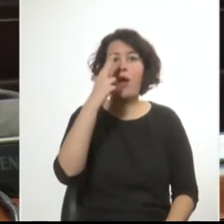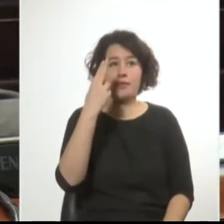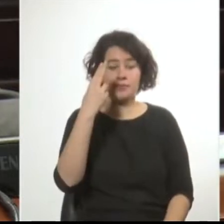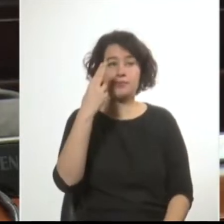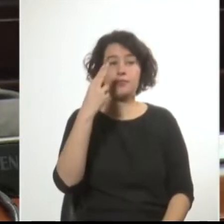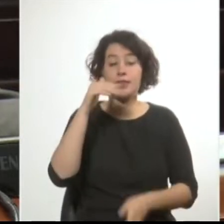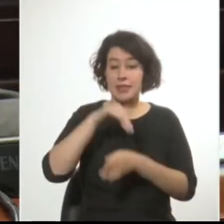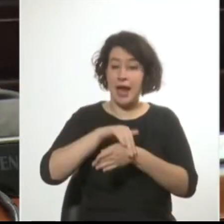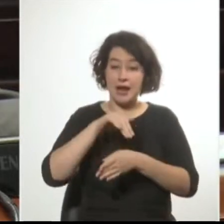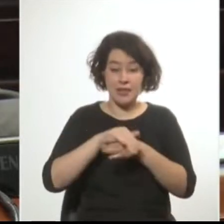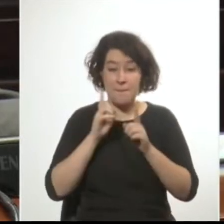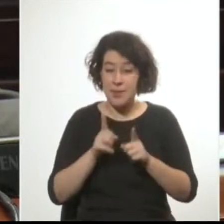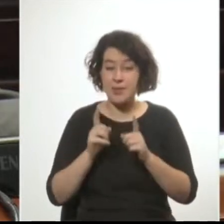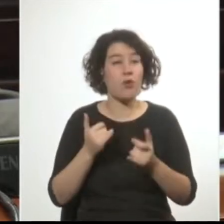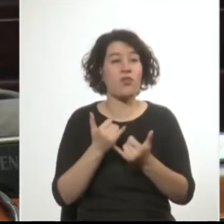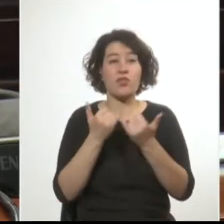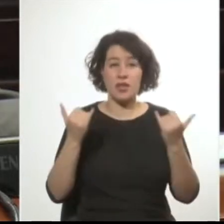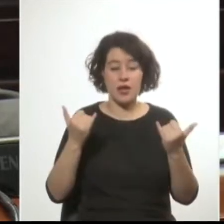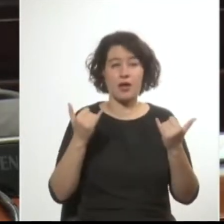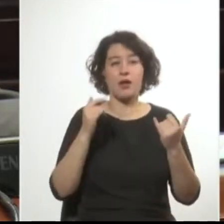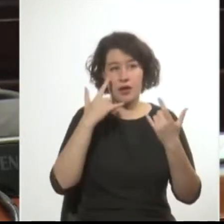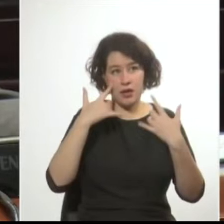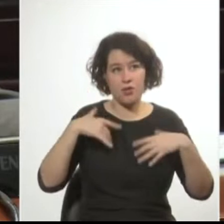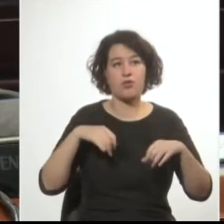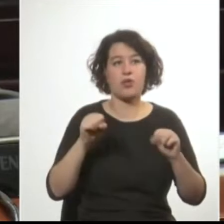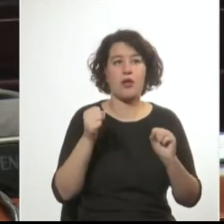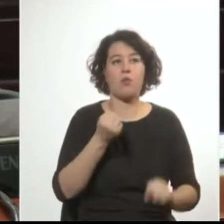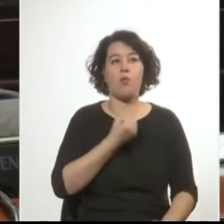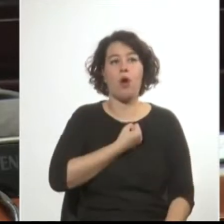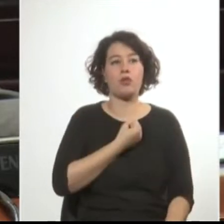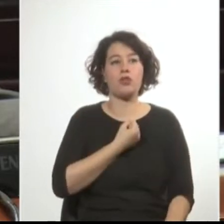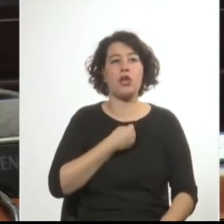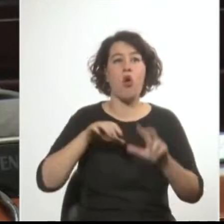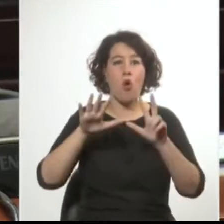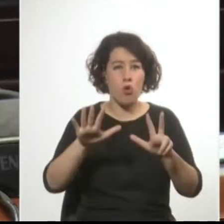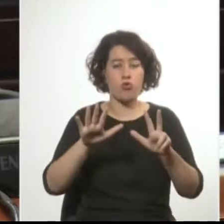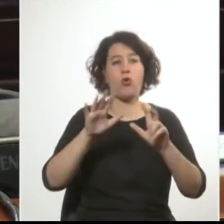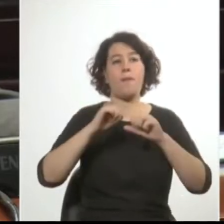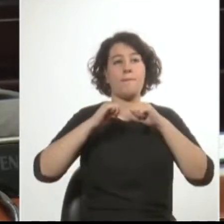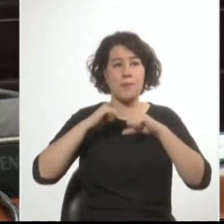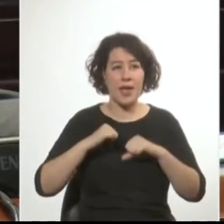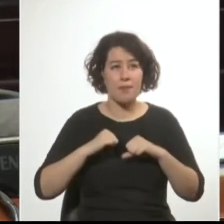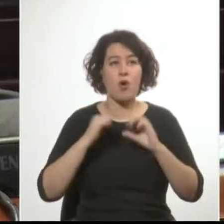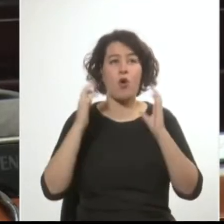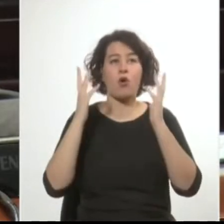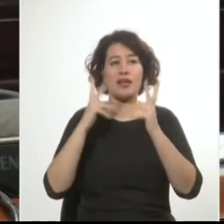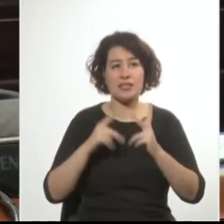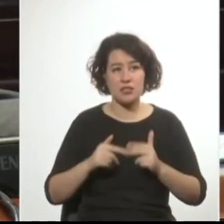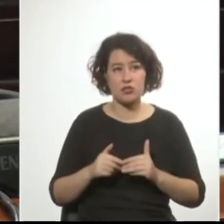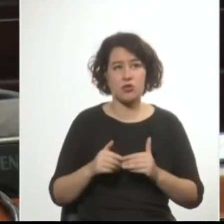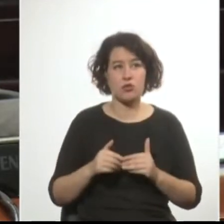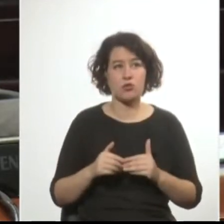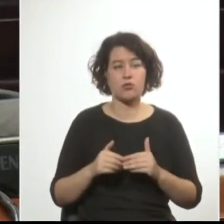la tarde de ese mismo día encontraron la muerte ocho integrantes de la organización